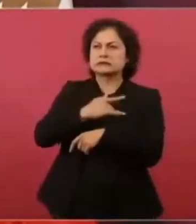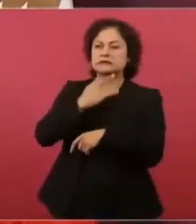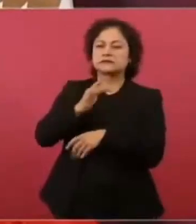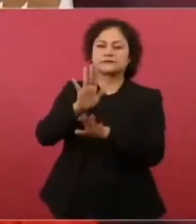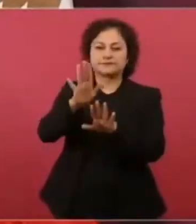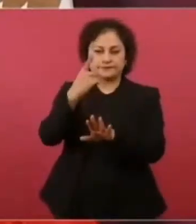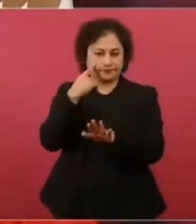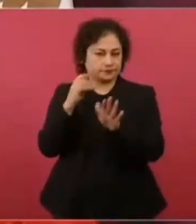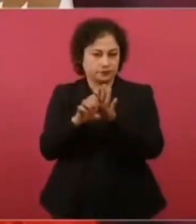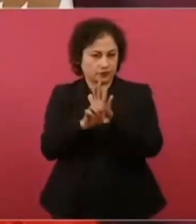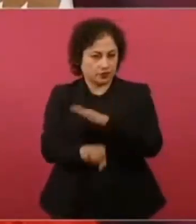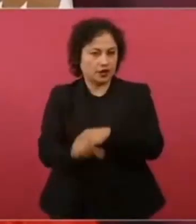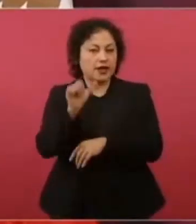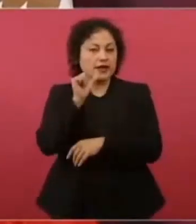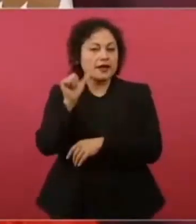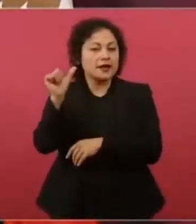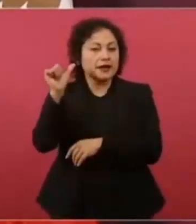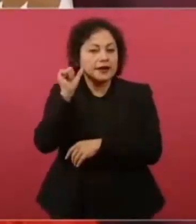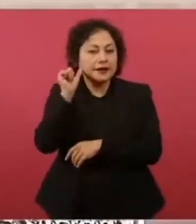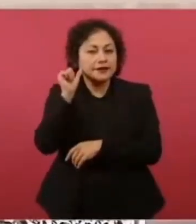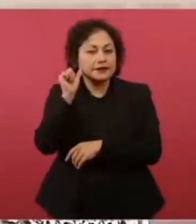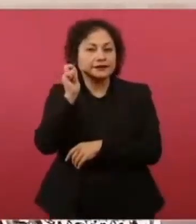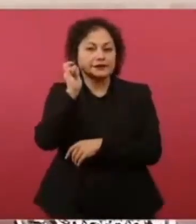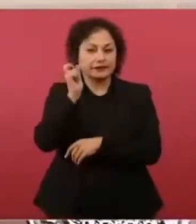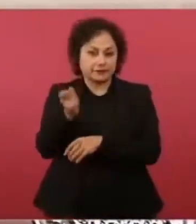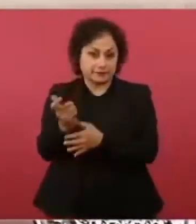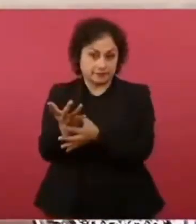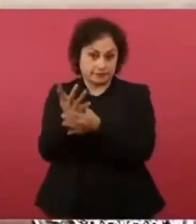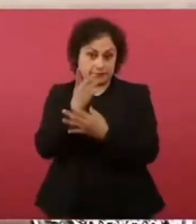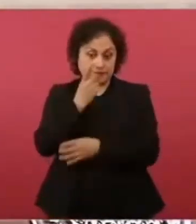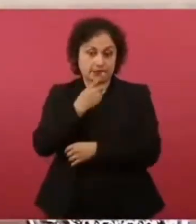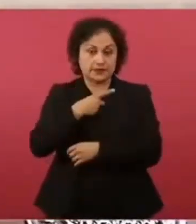que ayer me planteaba, ponga una mesa